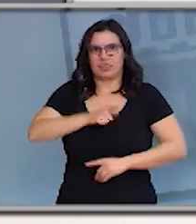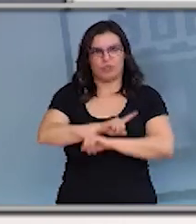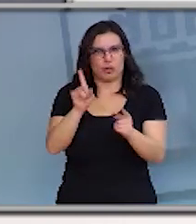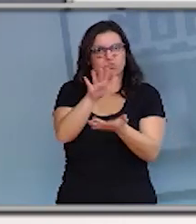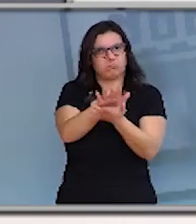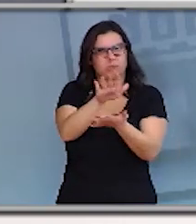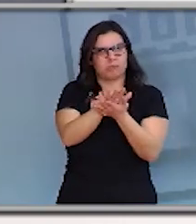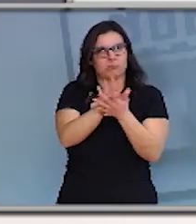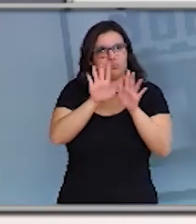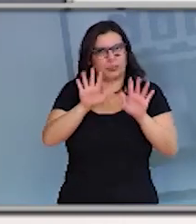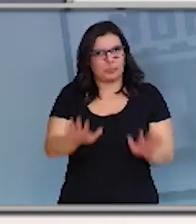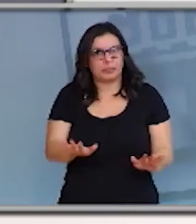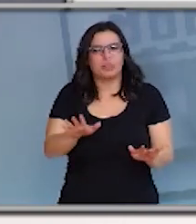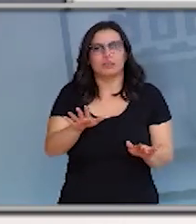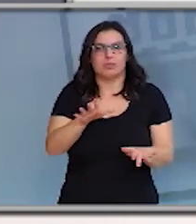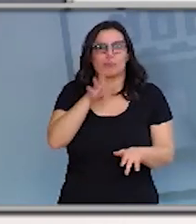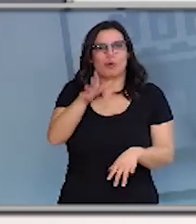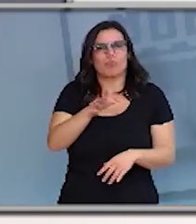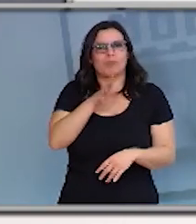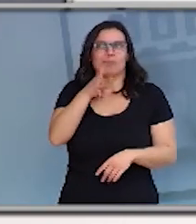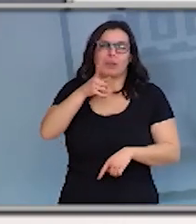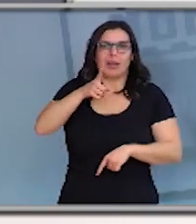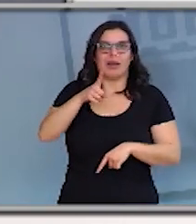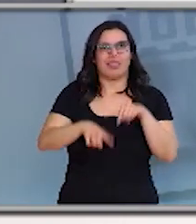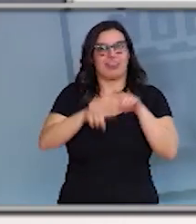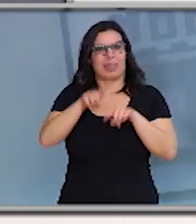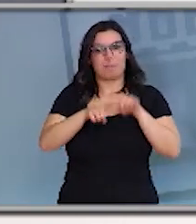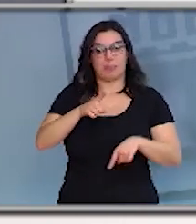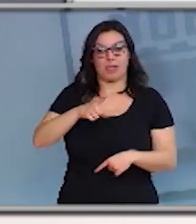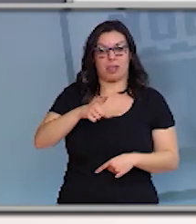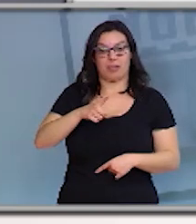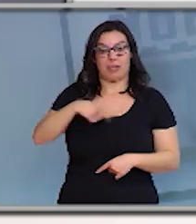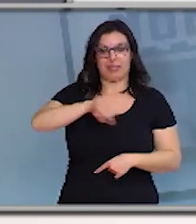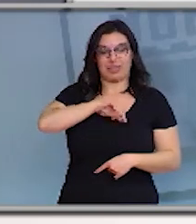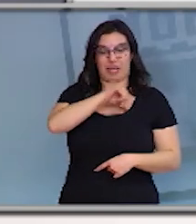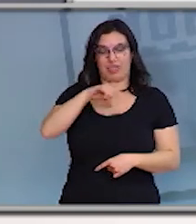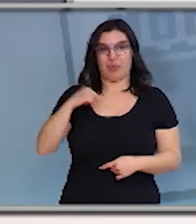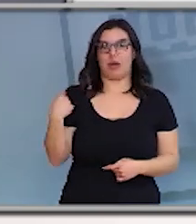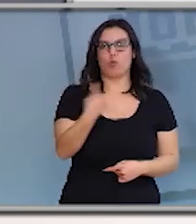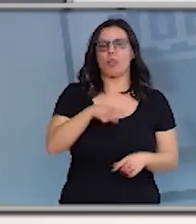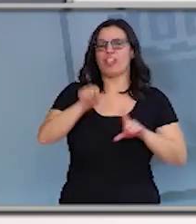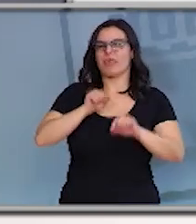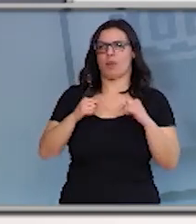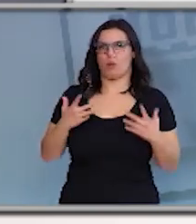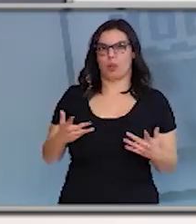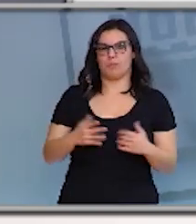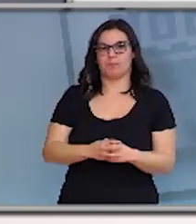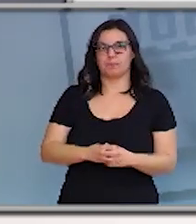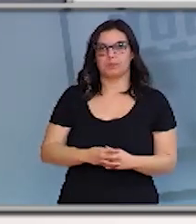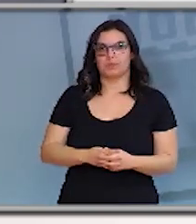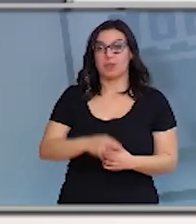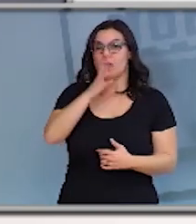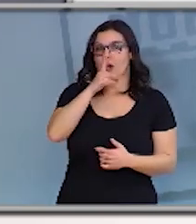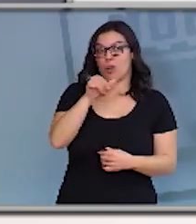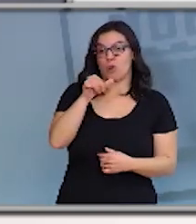Depende moito de nosas tomas de decisións individuales. É moi importante, van a ser uns